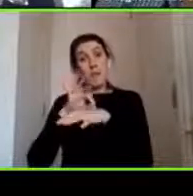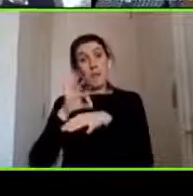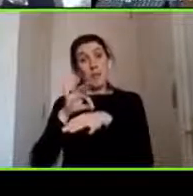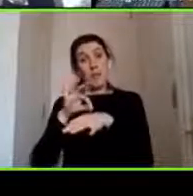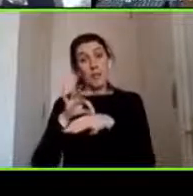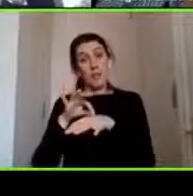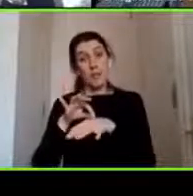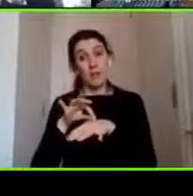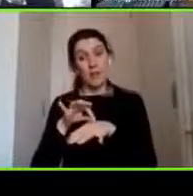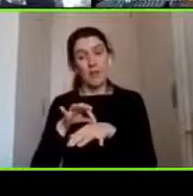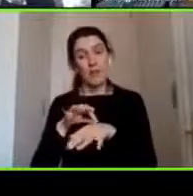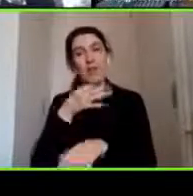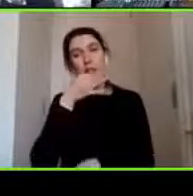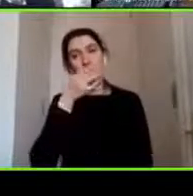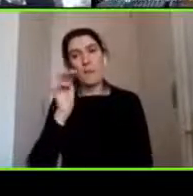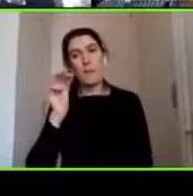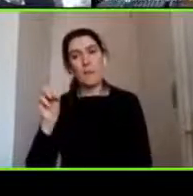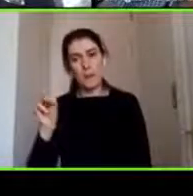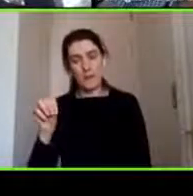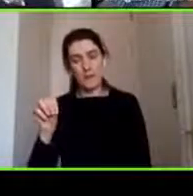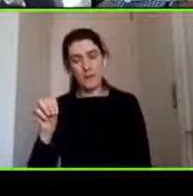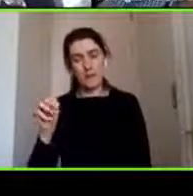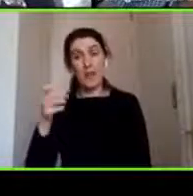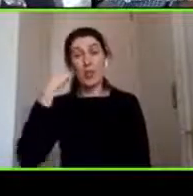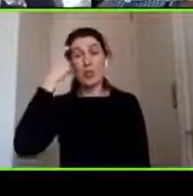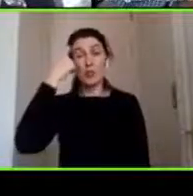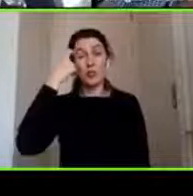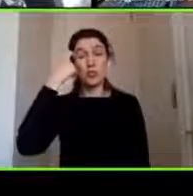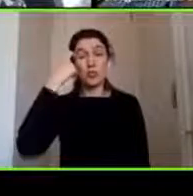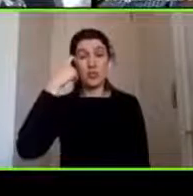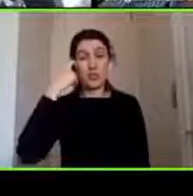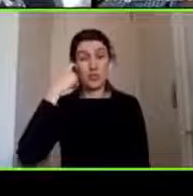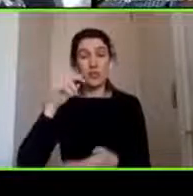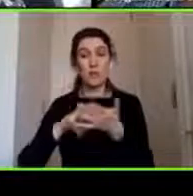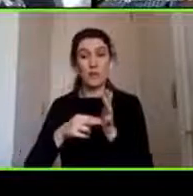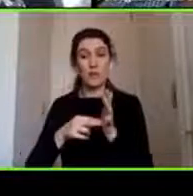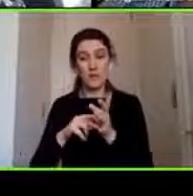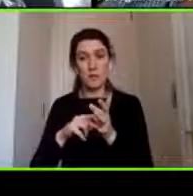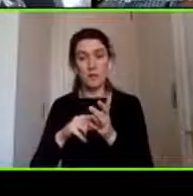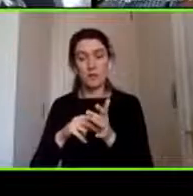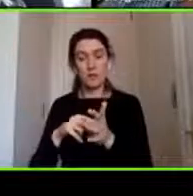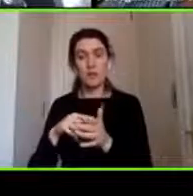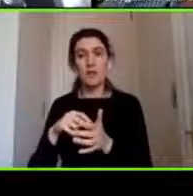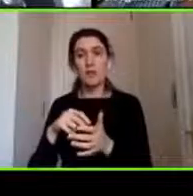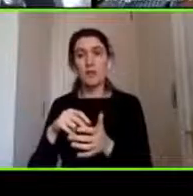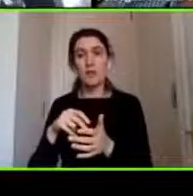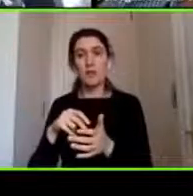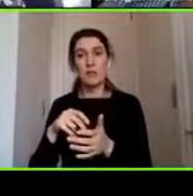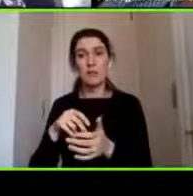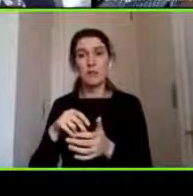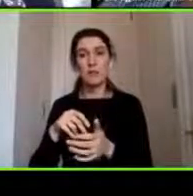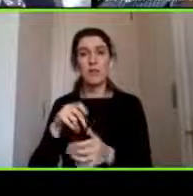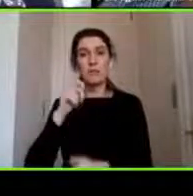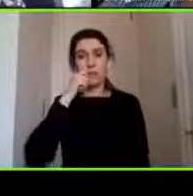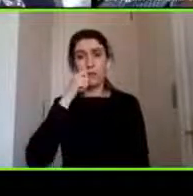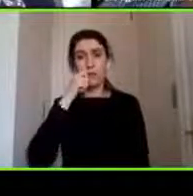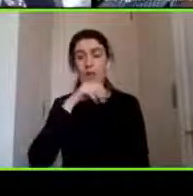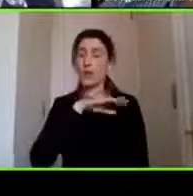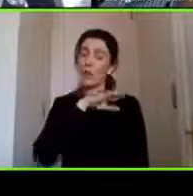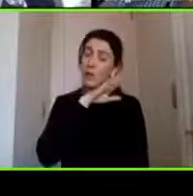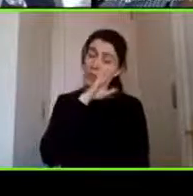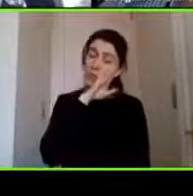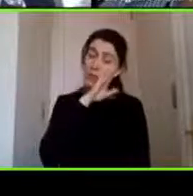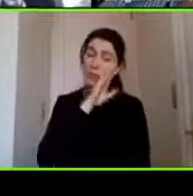solamente si hay un cierto compromiso de conciencia compromiso de conciencia no quiere decir que el niño se duerma sino por ejemplo